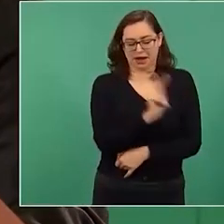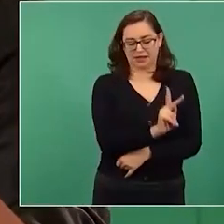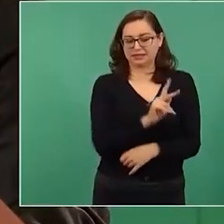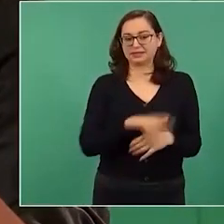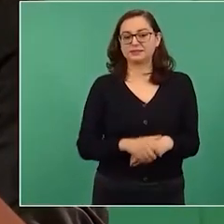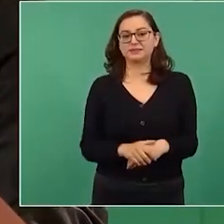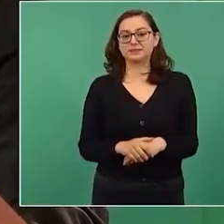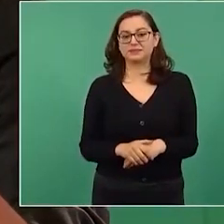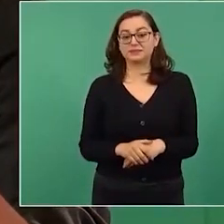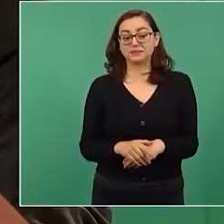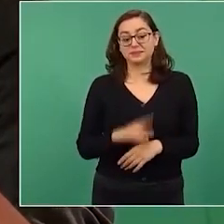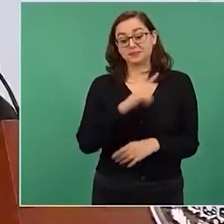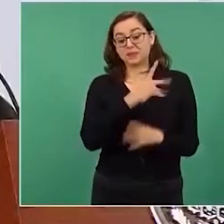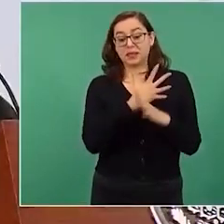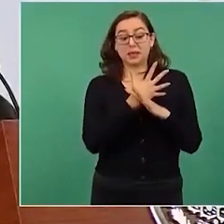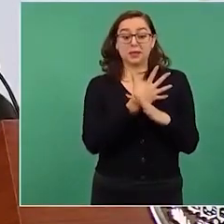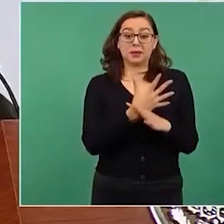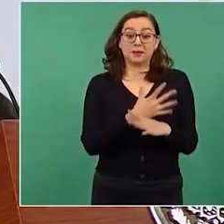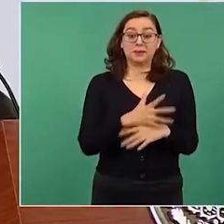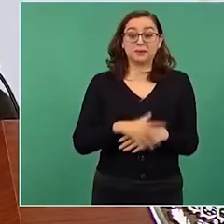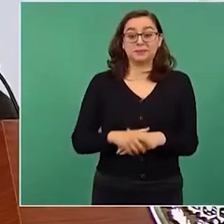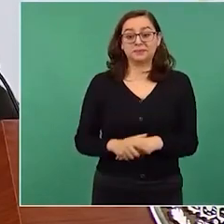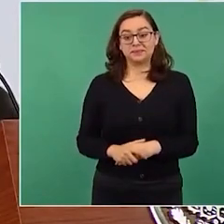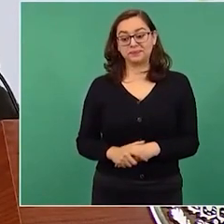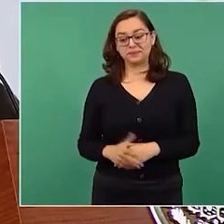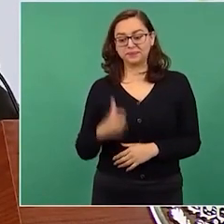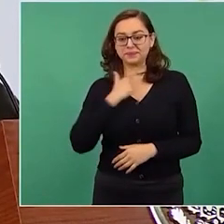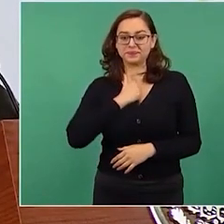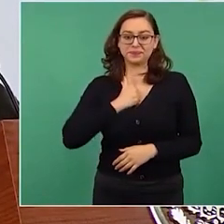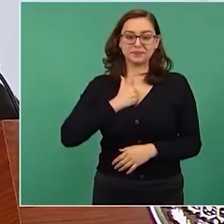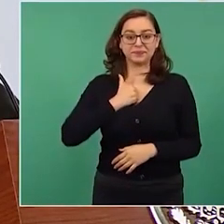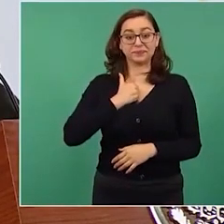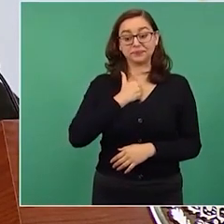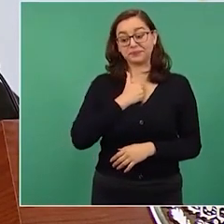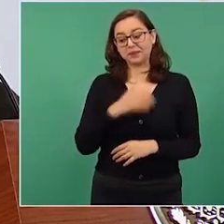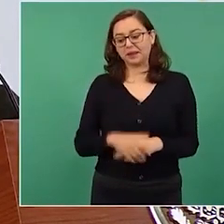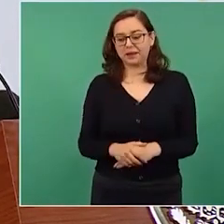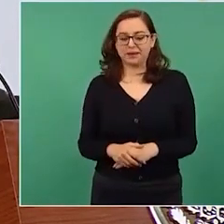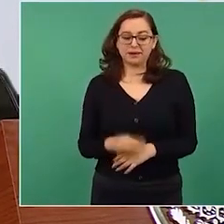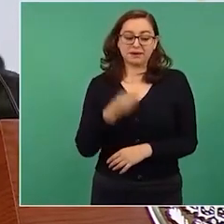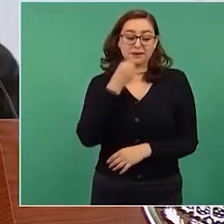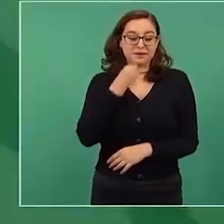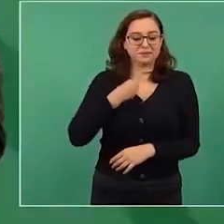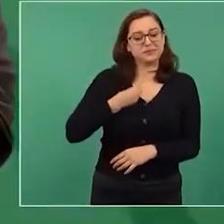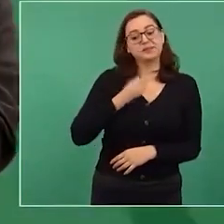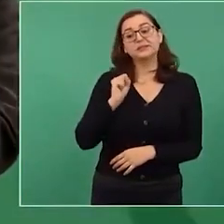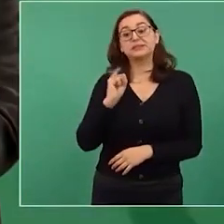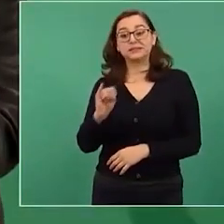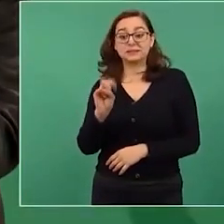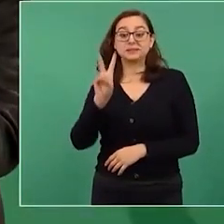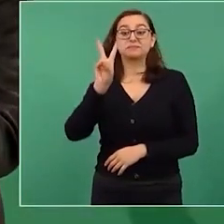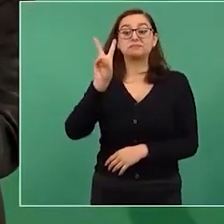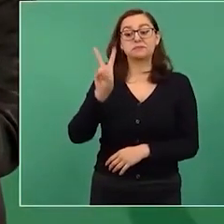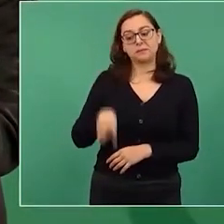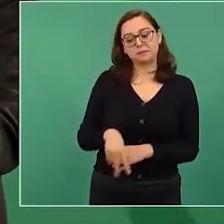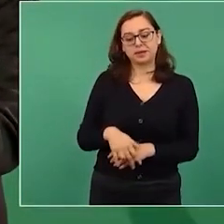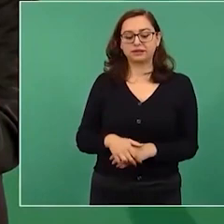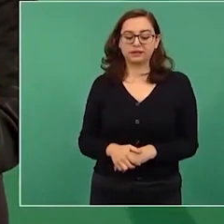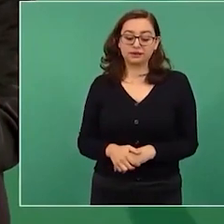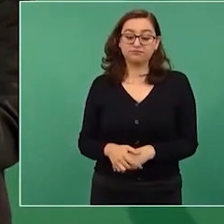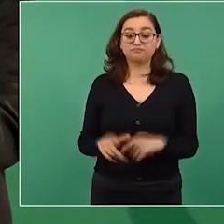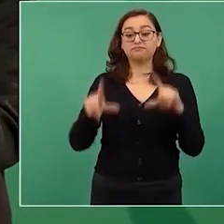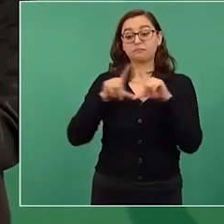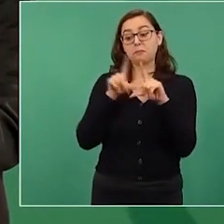Que pobremente estamos en segundo lugar.